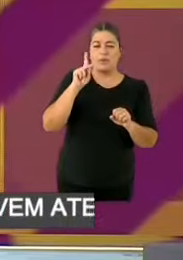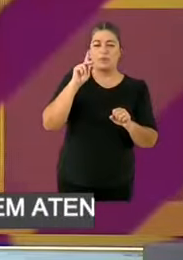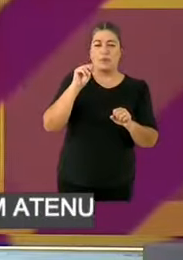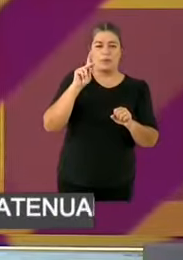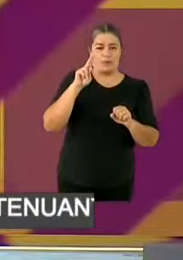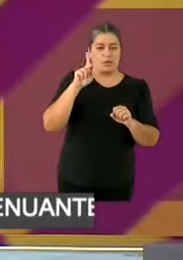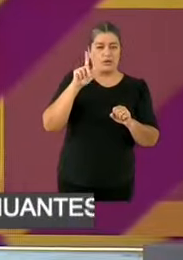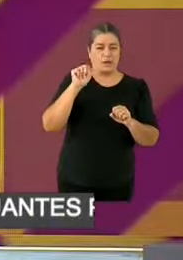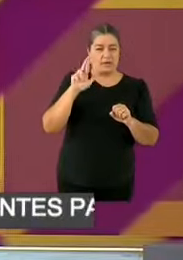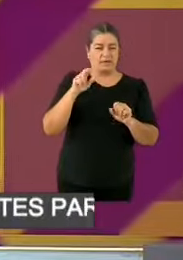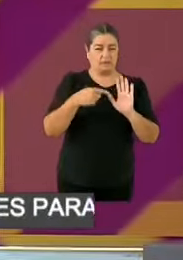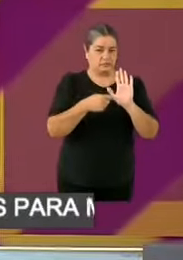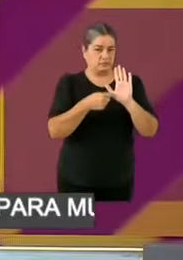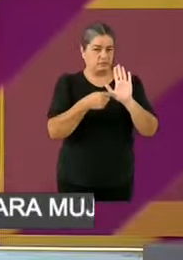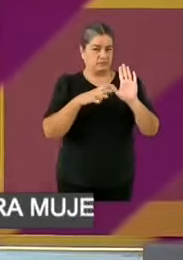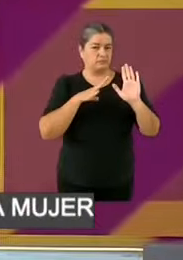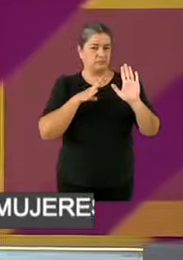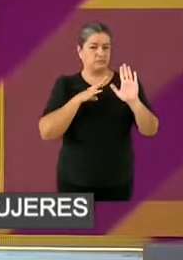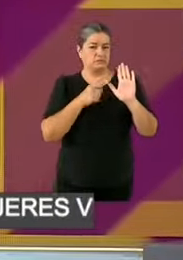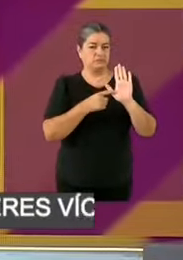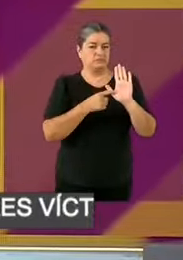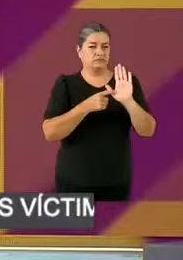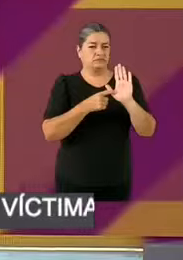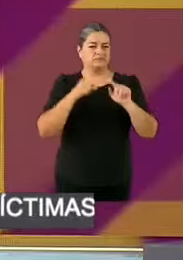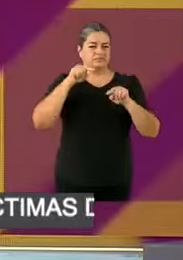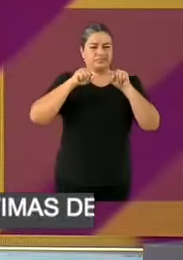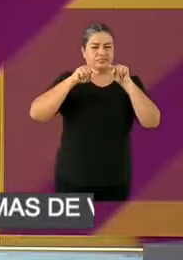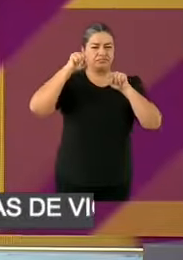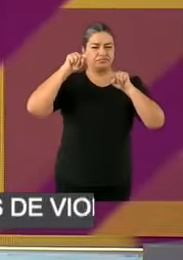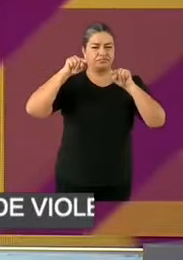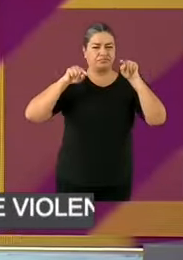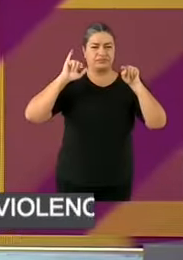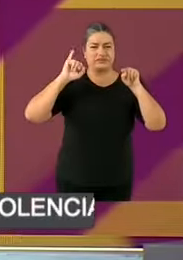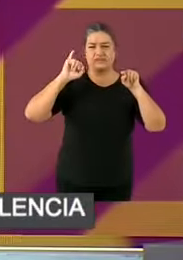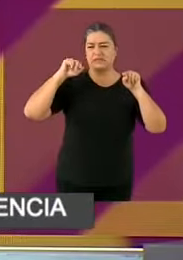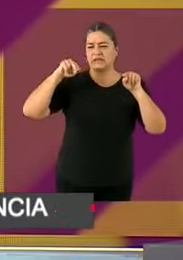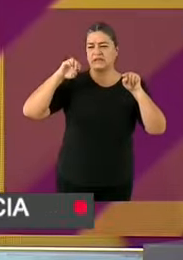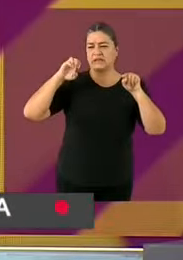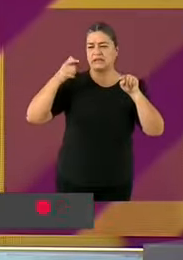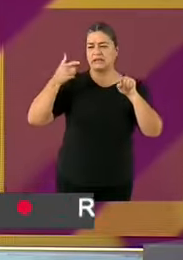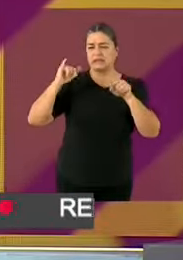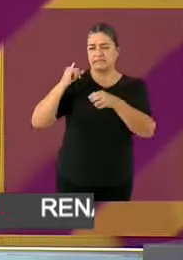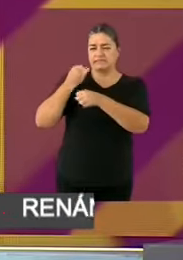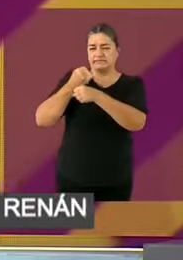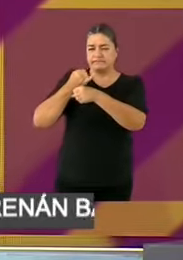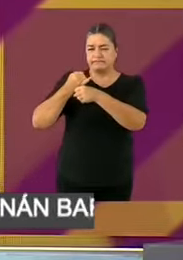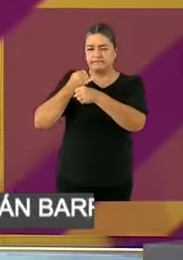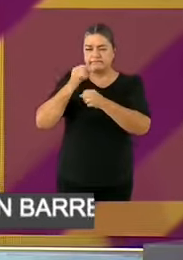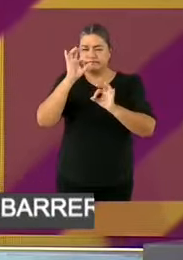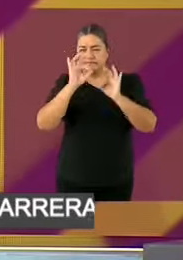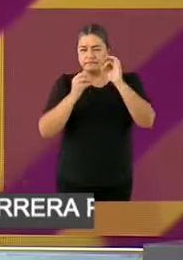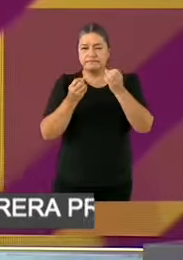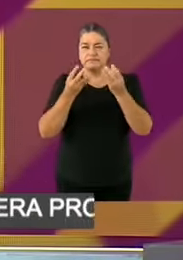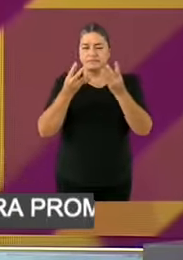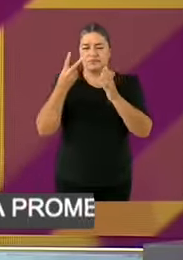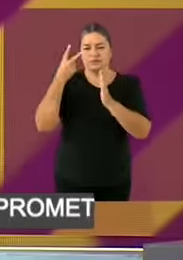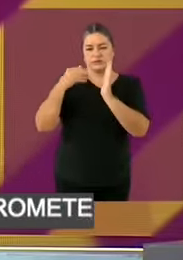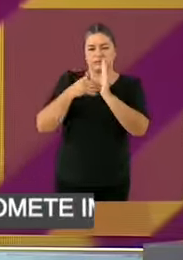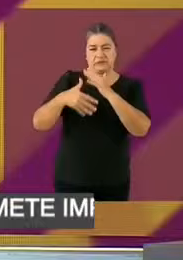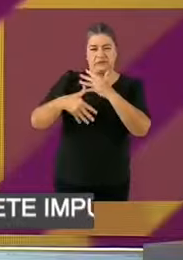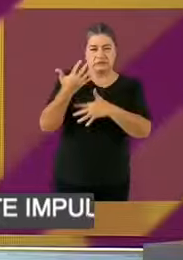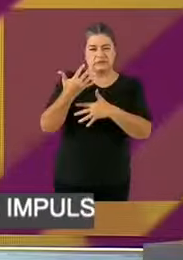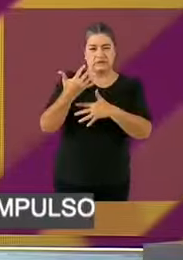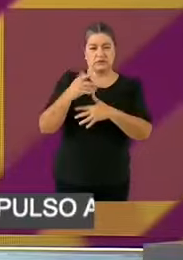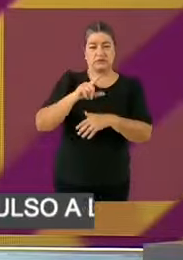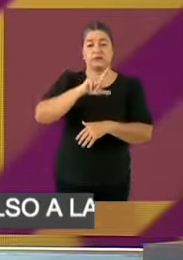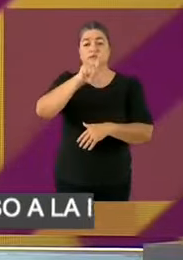Nacional de Calidad e Impacto Gubernamental del INEGI, tomada en 2015 y en 2023. La